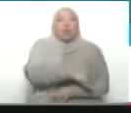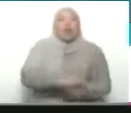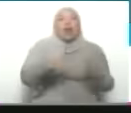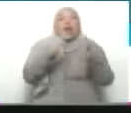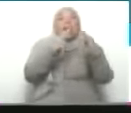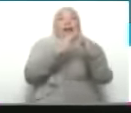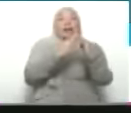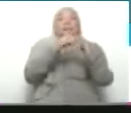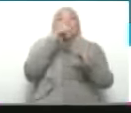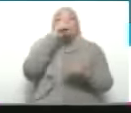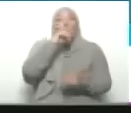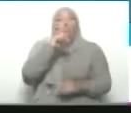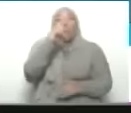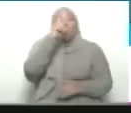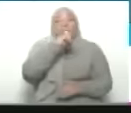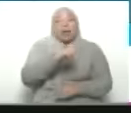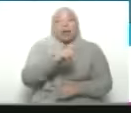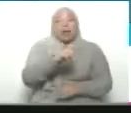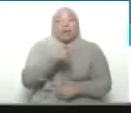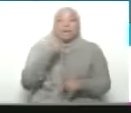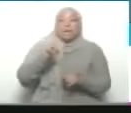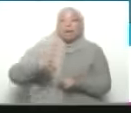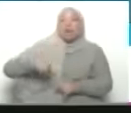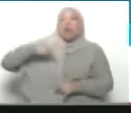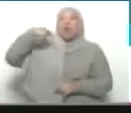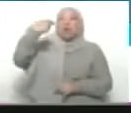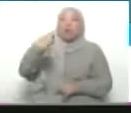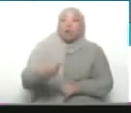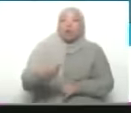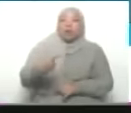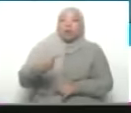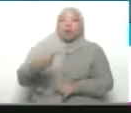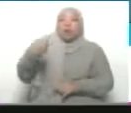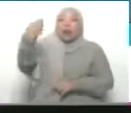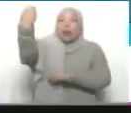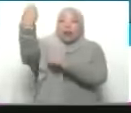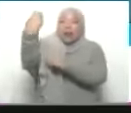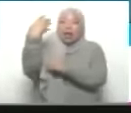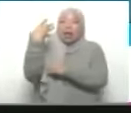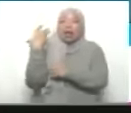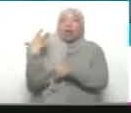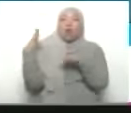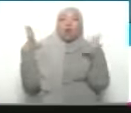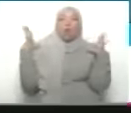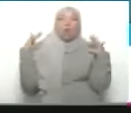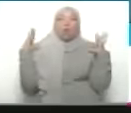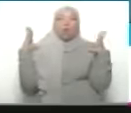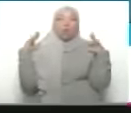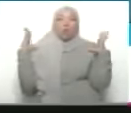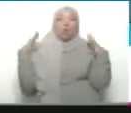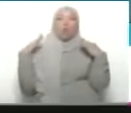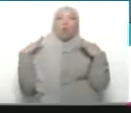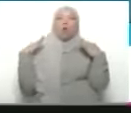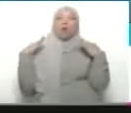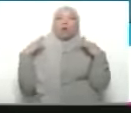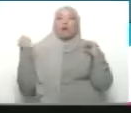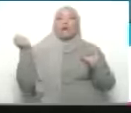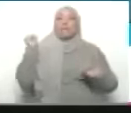judío y luego se rebeló contra la dominación